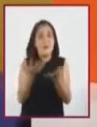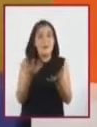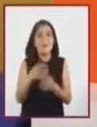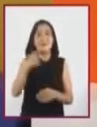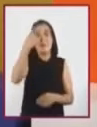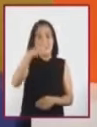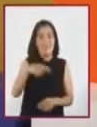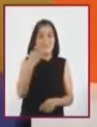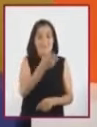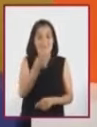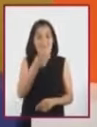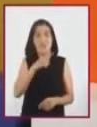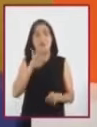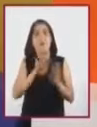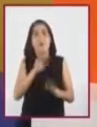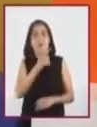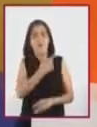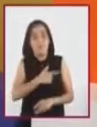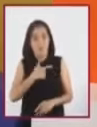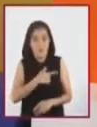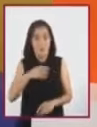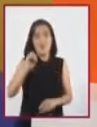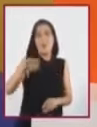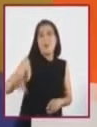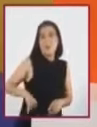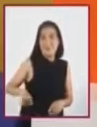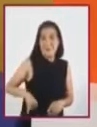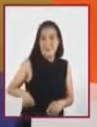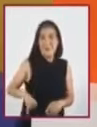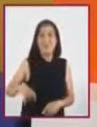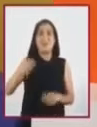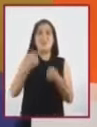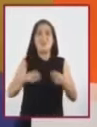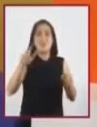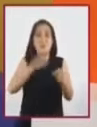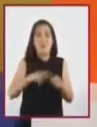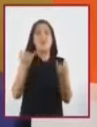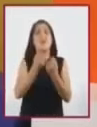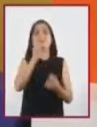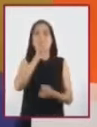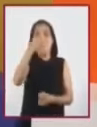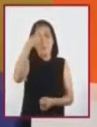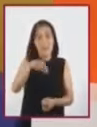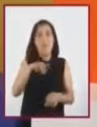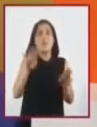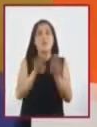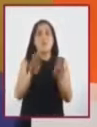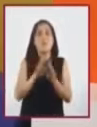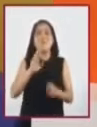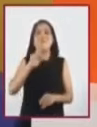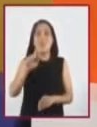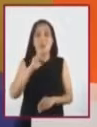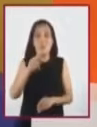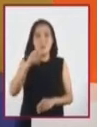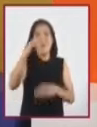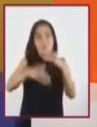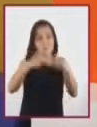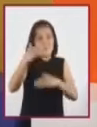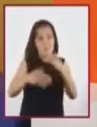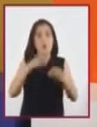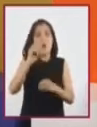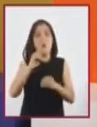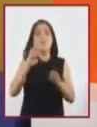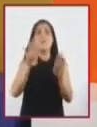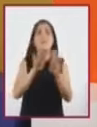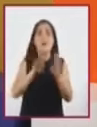satisfacer necesidades e intereses sociales, o bien para mejorar los medios, procesos o productos